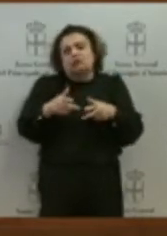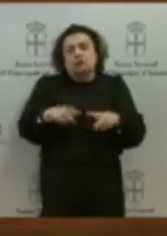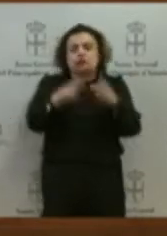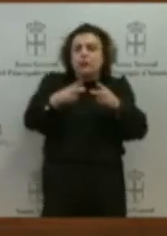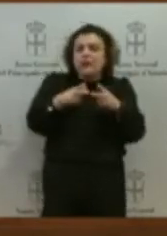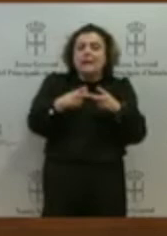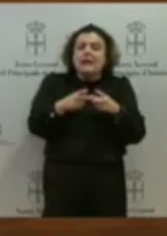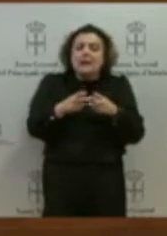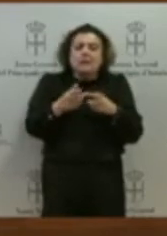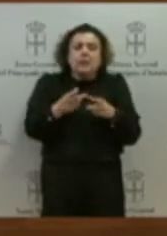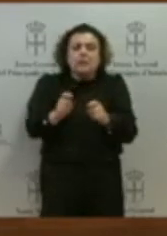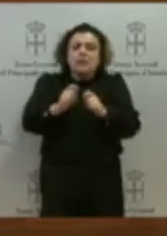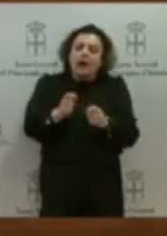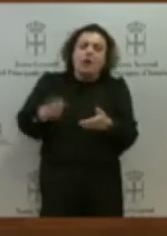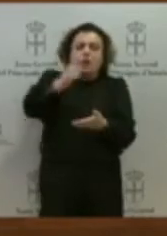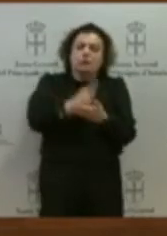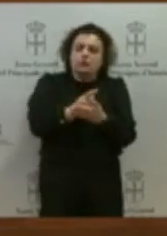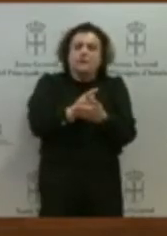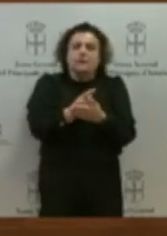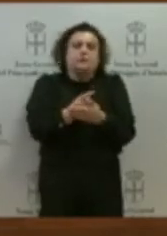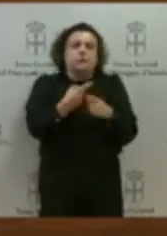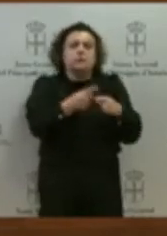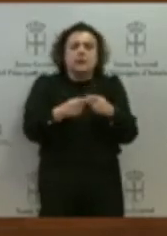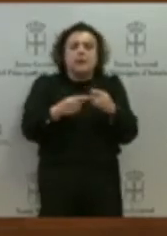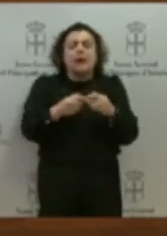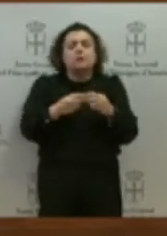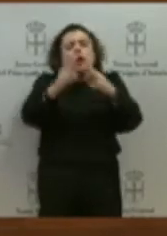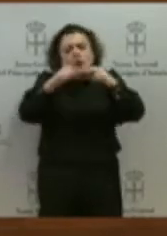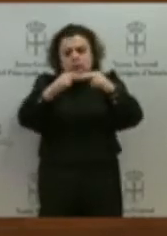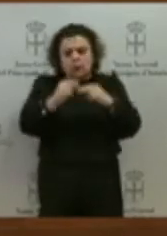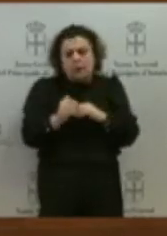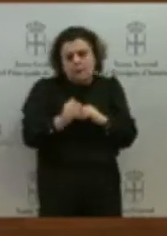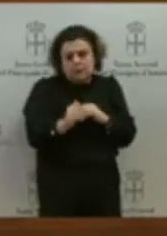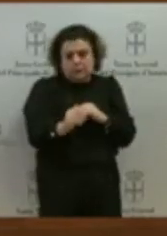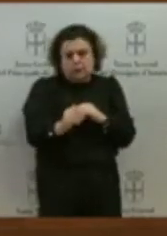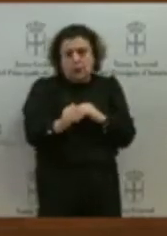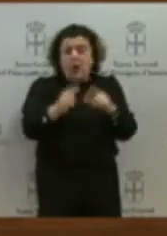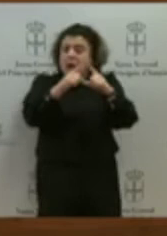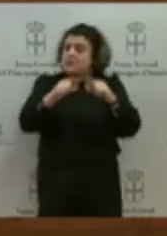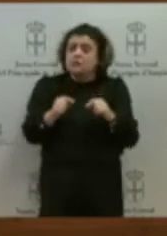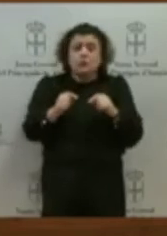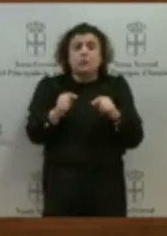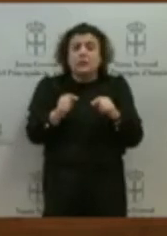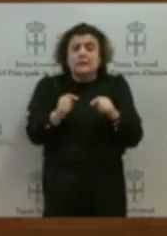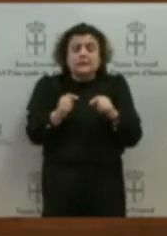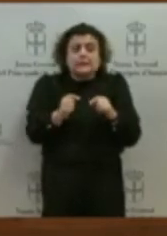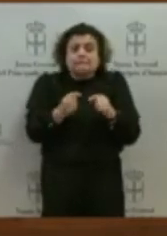propio futuro. Una Asturias que tiene en su